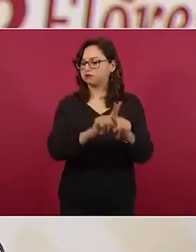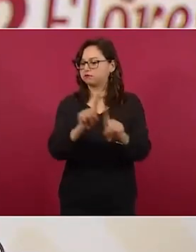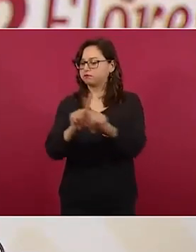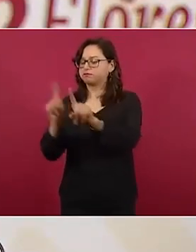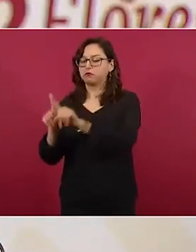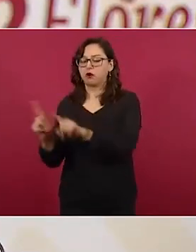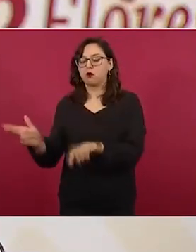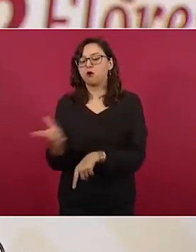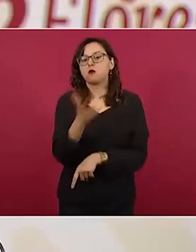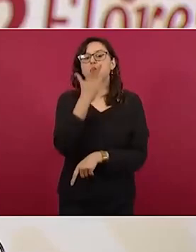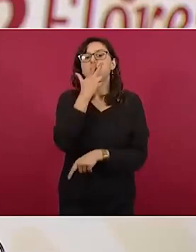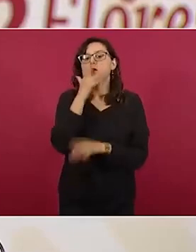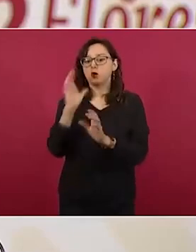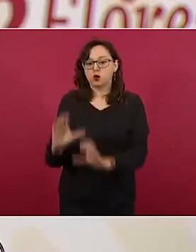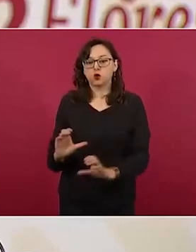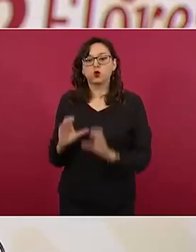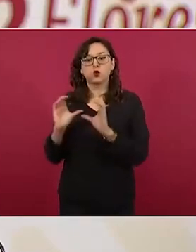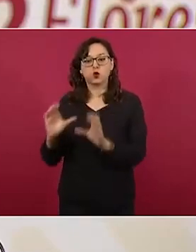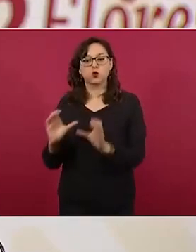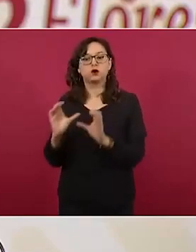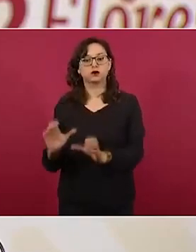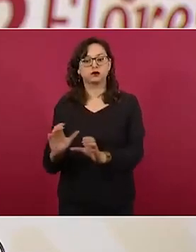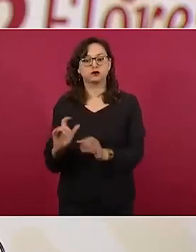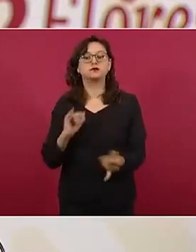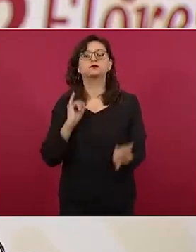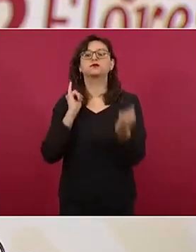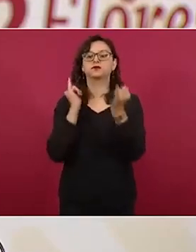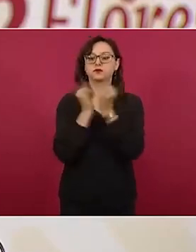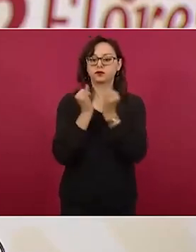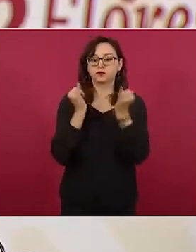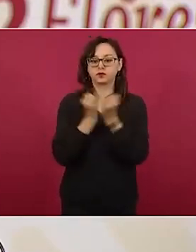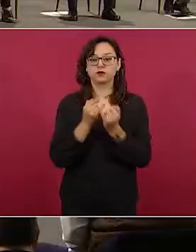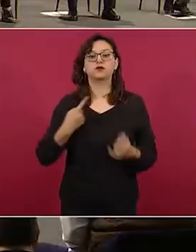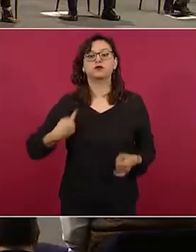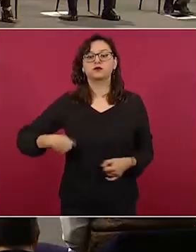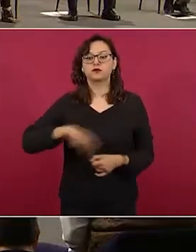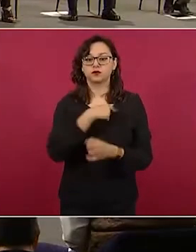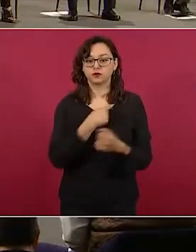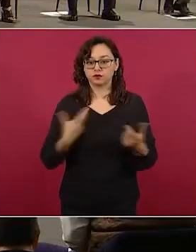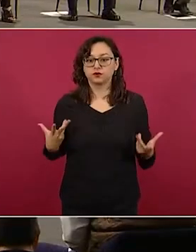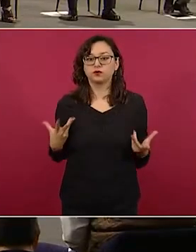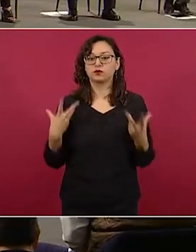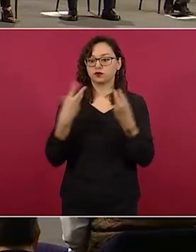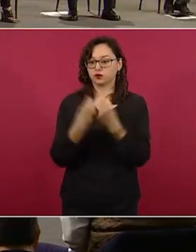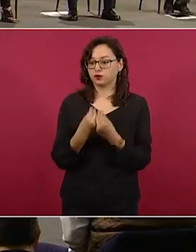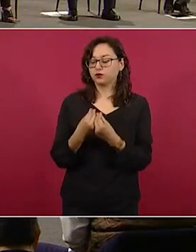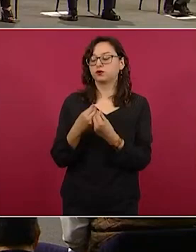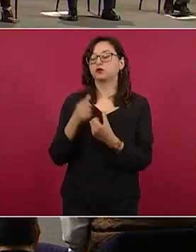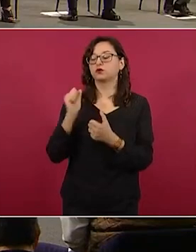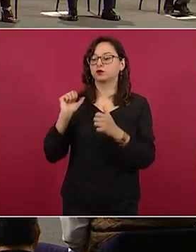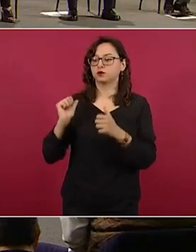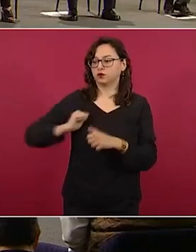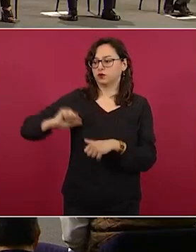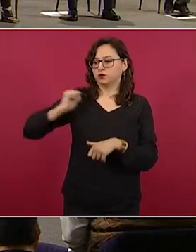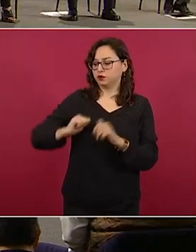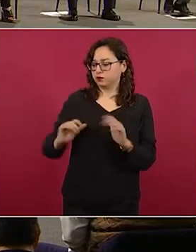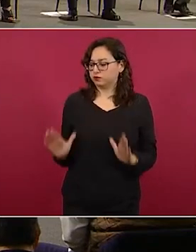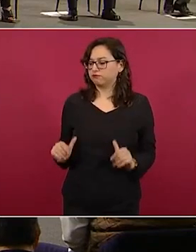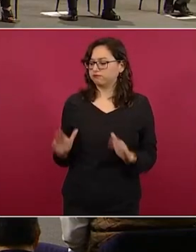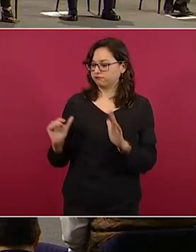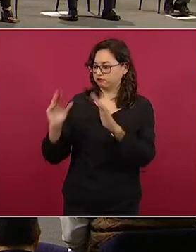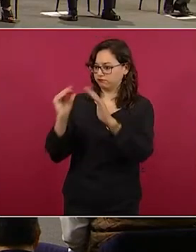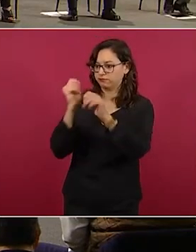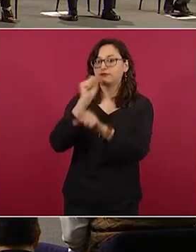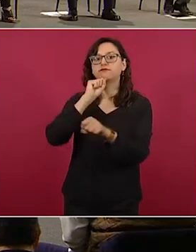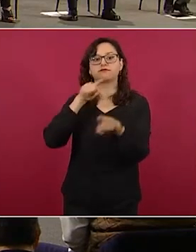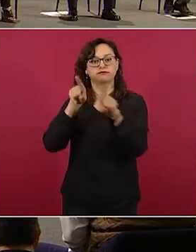de la región. Pero también estaremos trabajando mano a mano en el salvamento arqueológico durante el desarrollo de los trabajos. Por